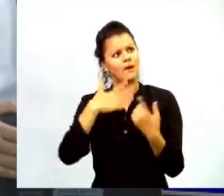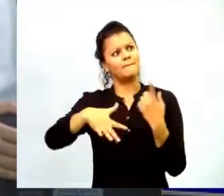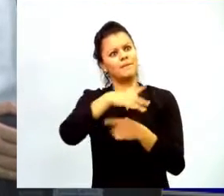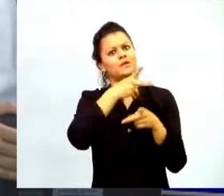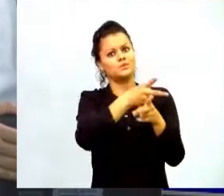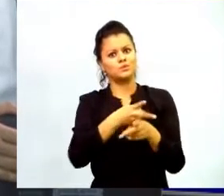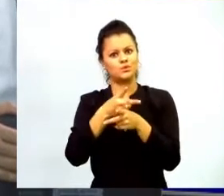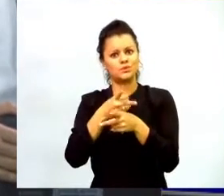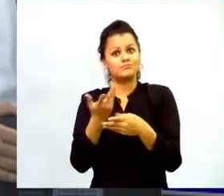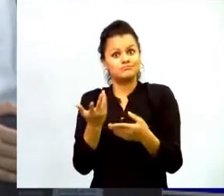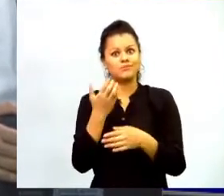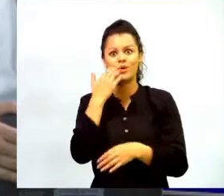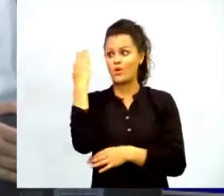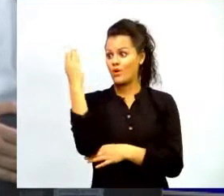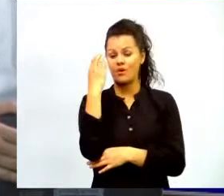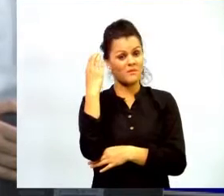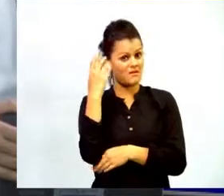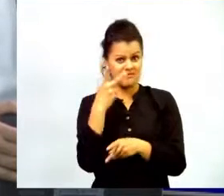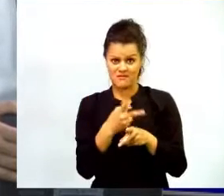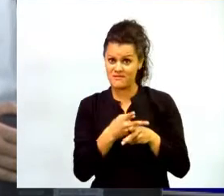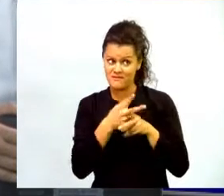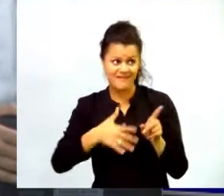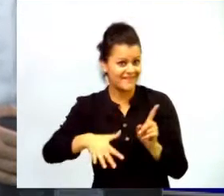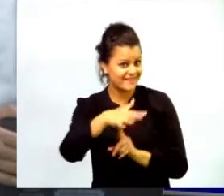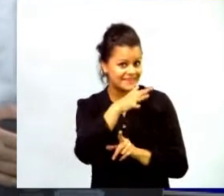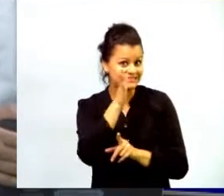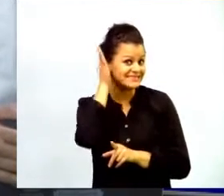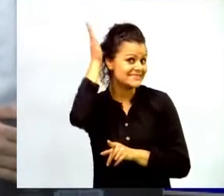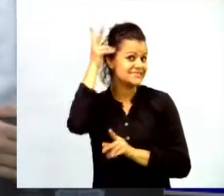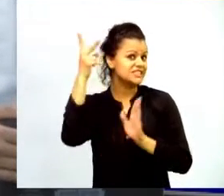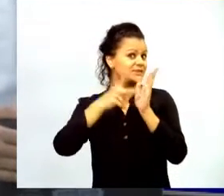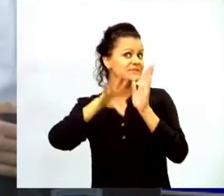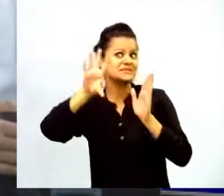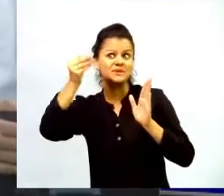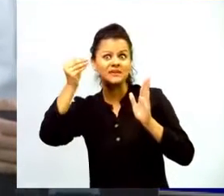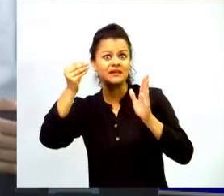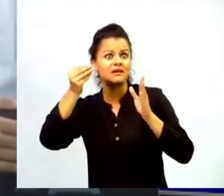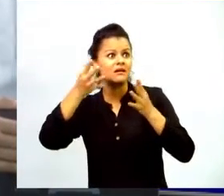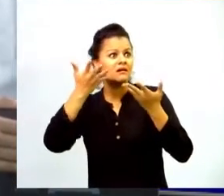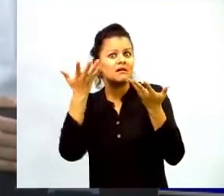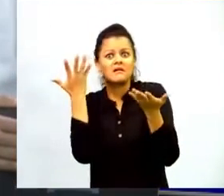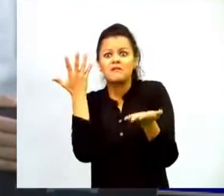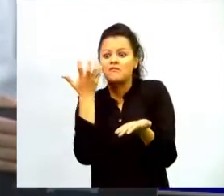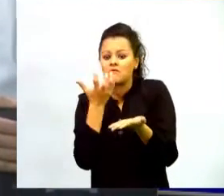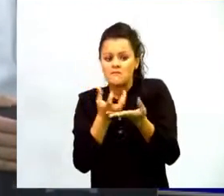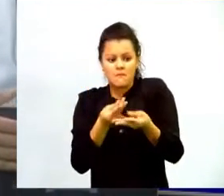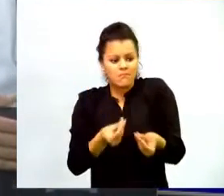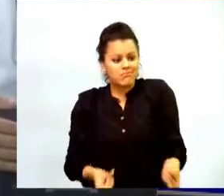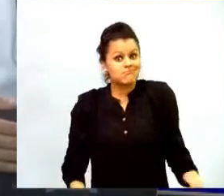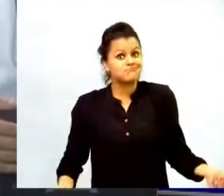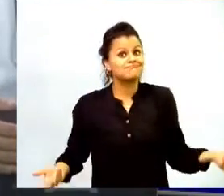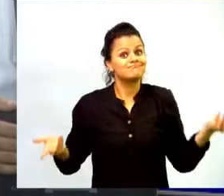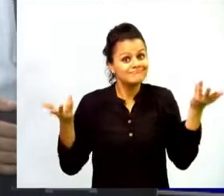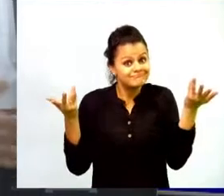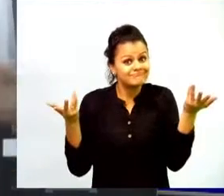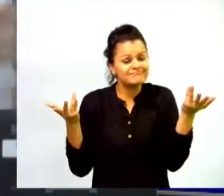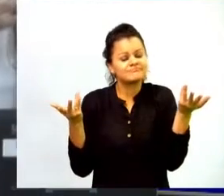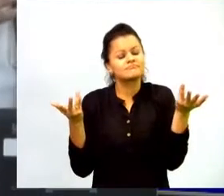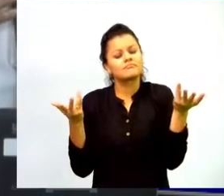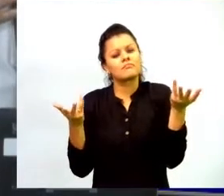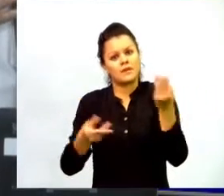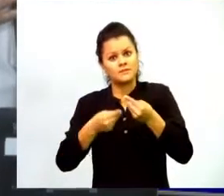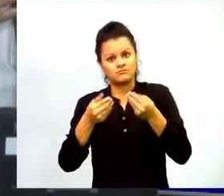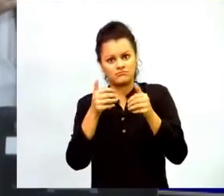cuidamos el medio ambiente en el 2050 pues no vamos a tener ningún ambiente para dejar como a través del videojuego